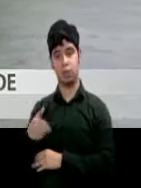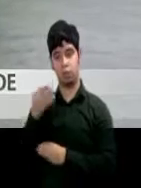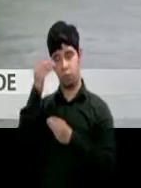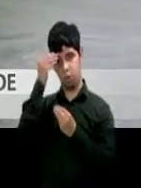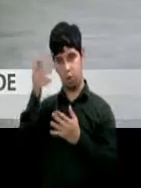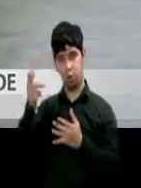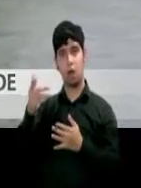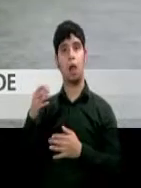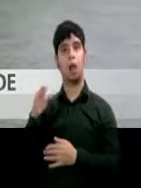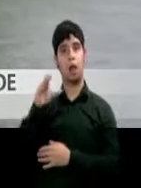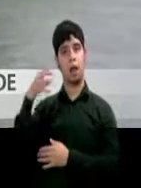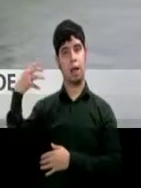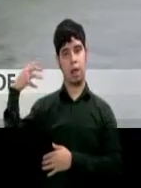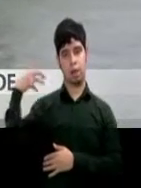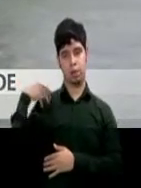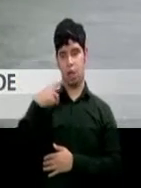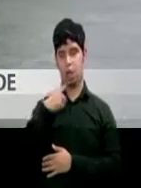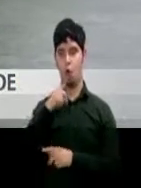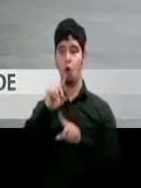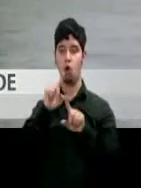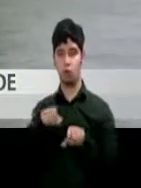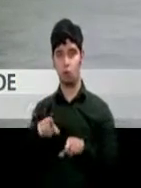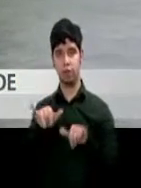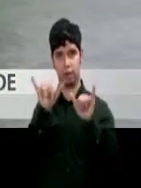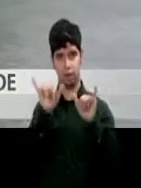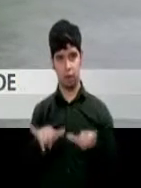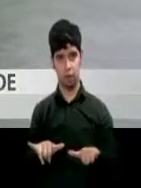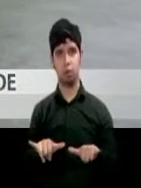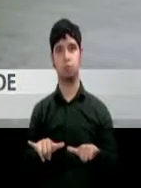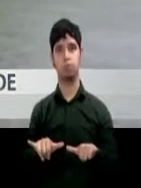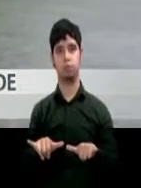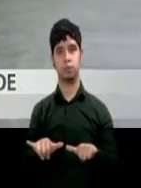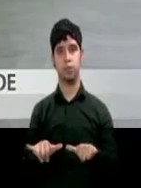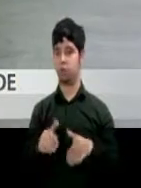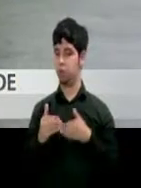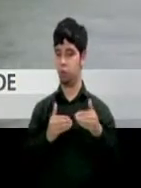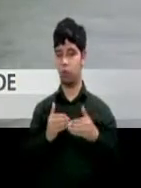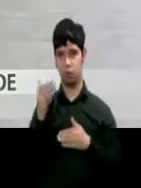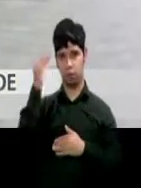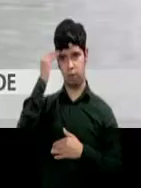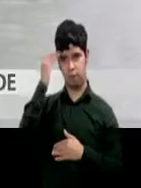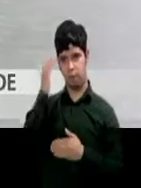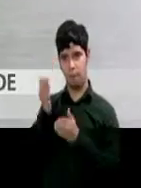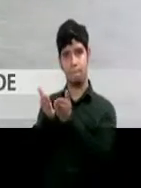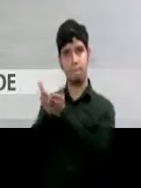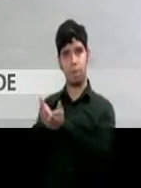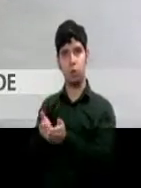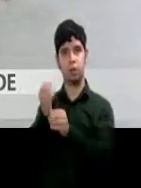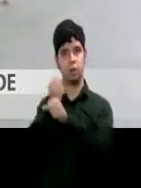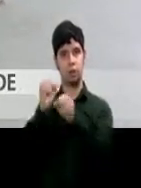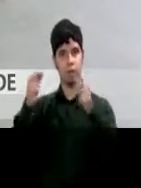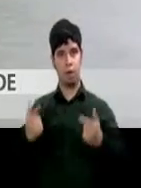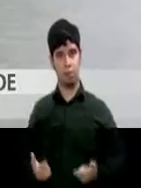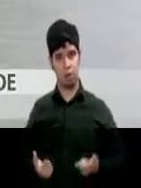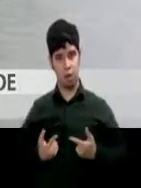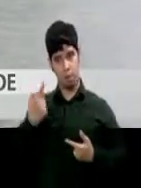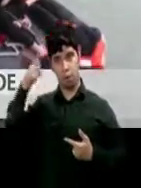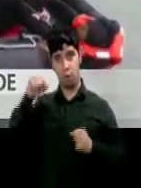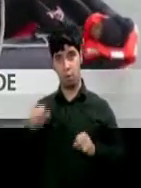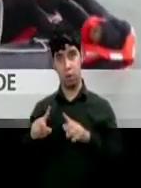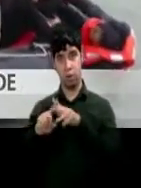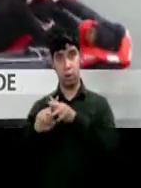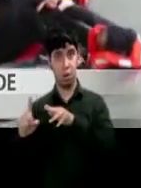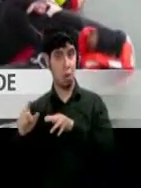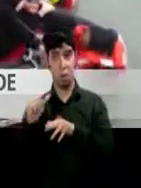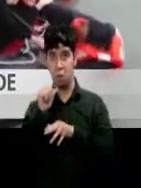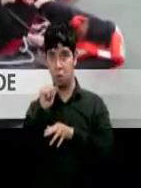permanecer en la embarcación accidentada, a pesar de que existían botes salvavidas para realizar el desalojo. También se pidió